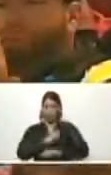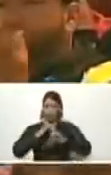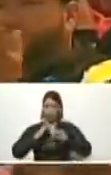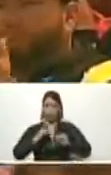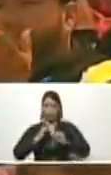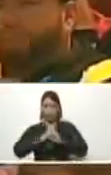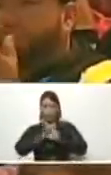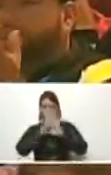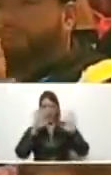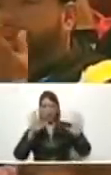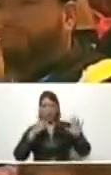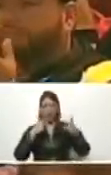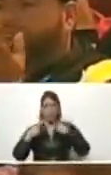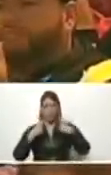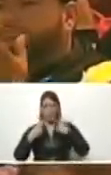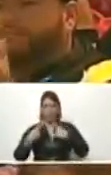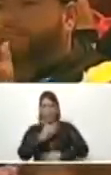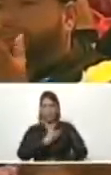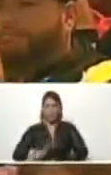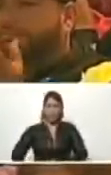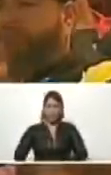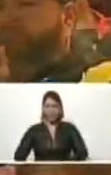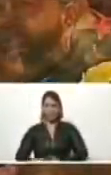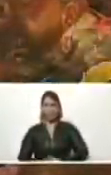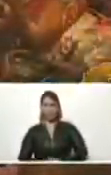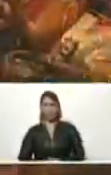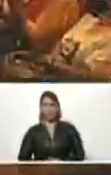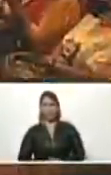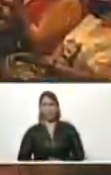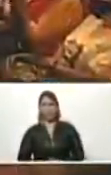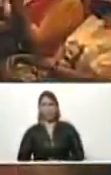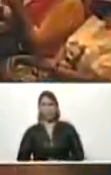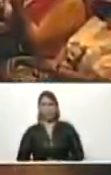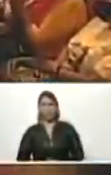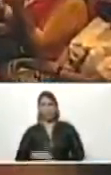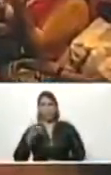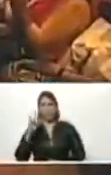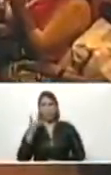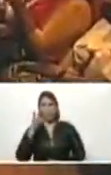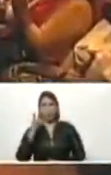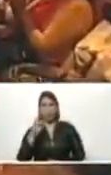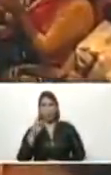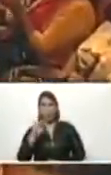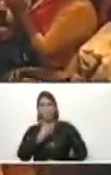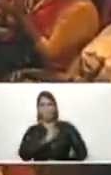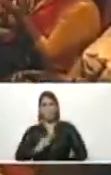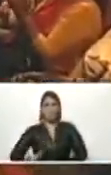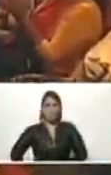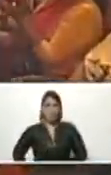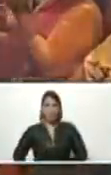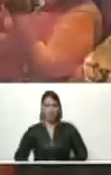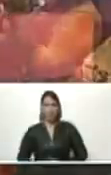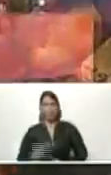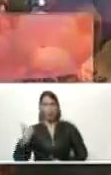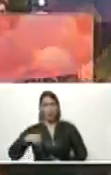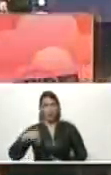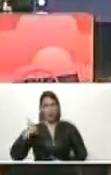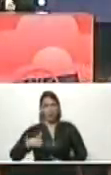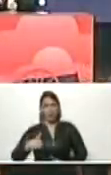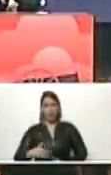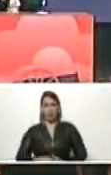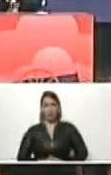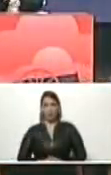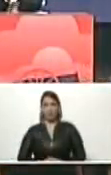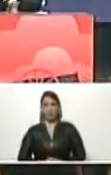su claridad. Al presidente Lucho Arce, de Bolivia. Al presidente Alberto Fernández, de